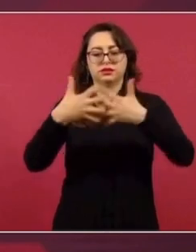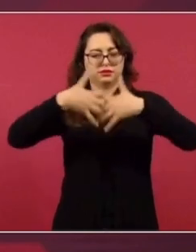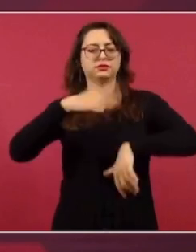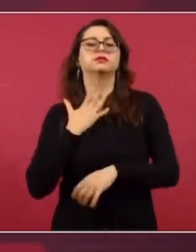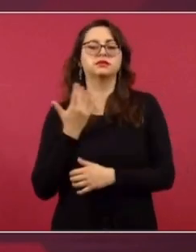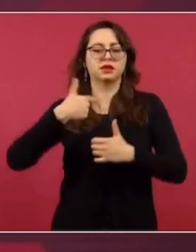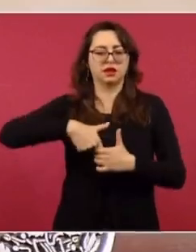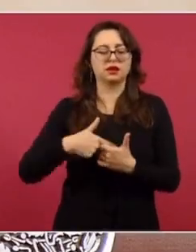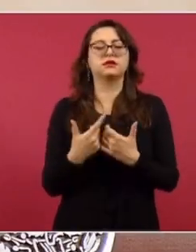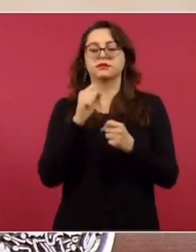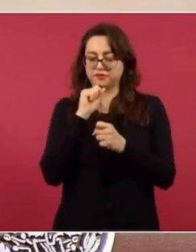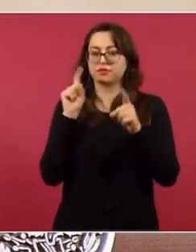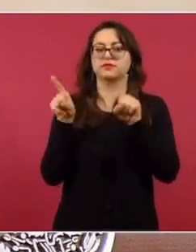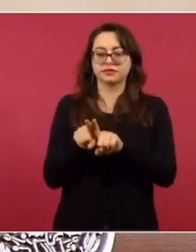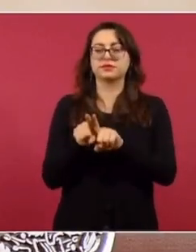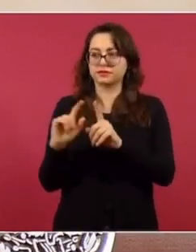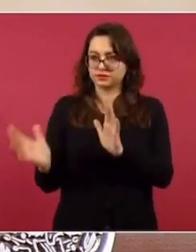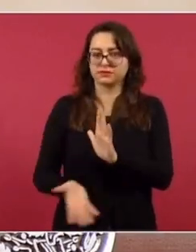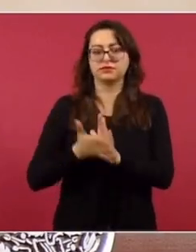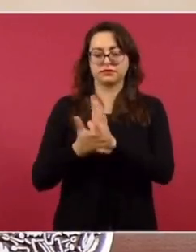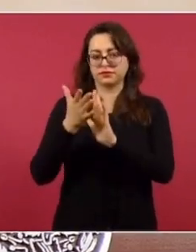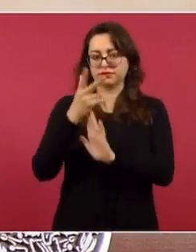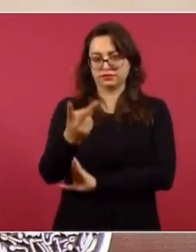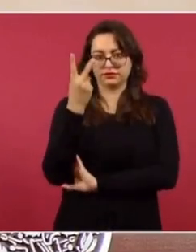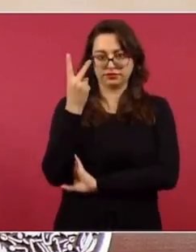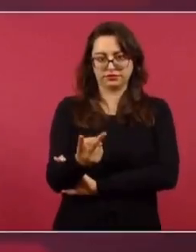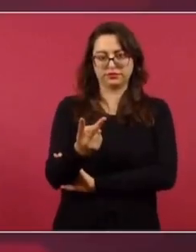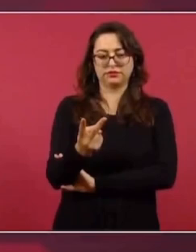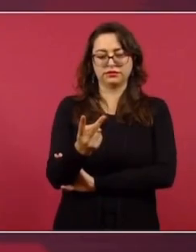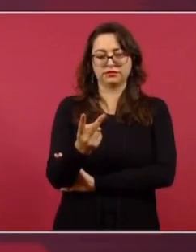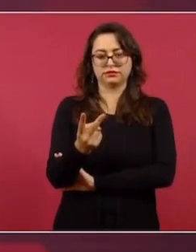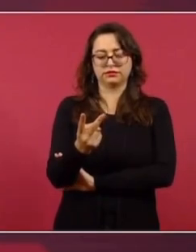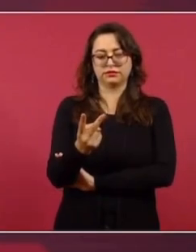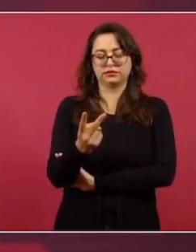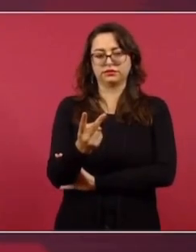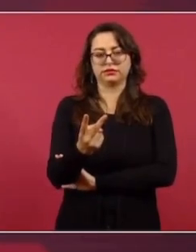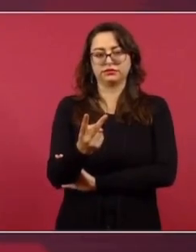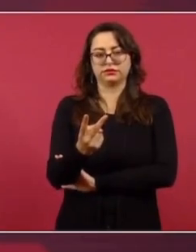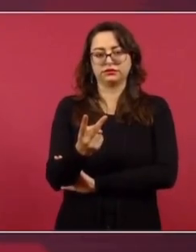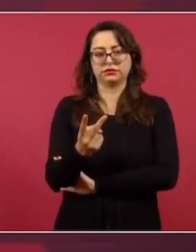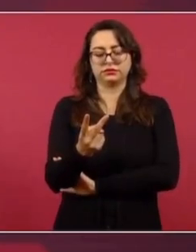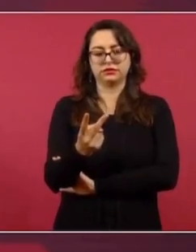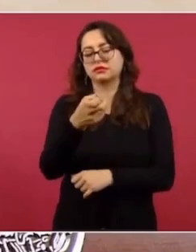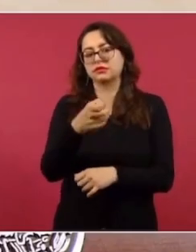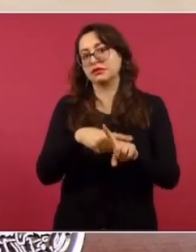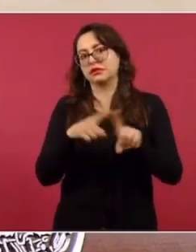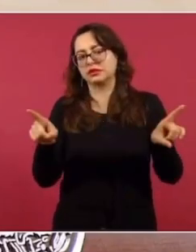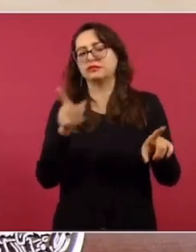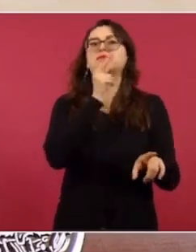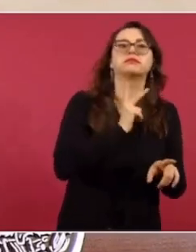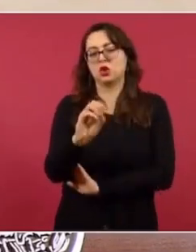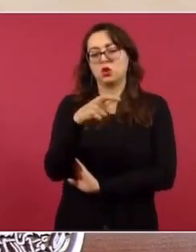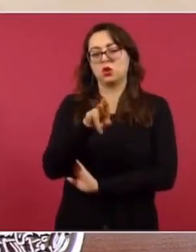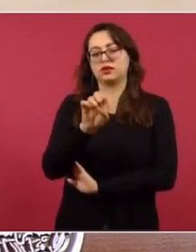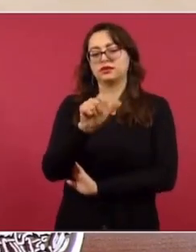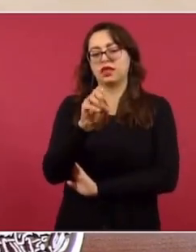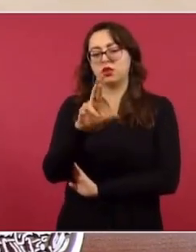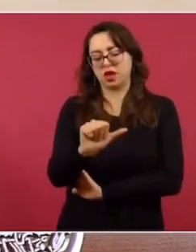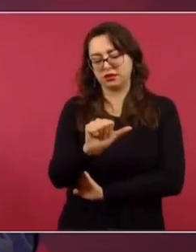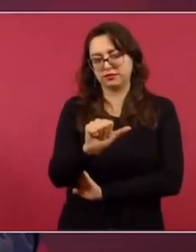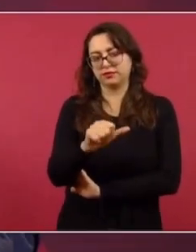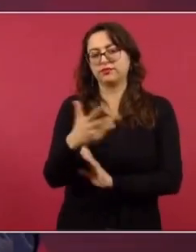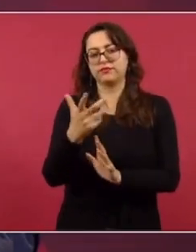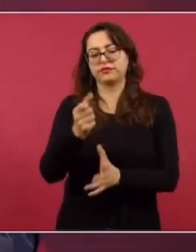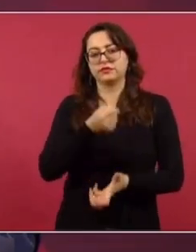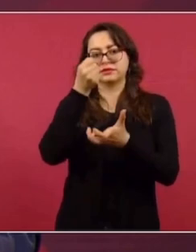para la refinación del petróleo, para convertir combustibles en gasolinas. Cada planta de esta tiene una inversión